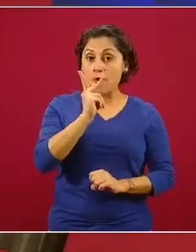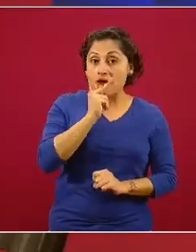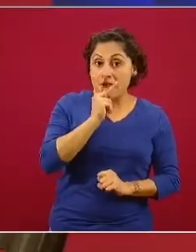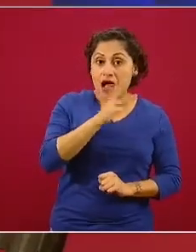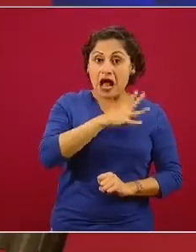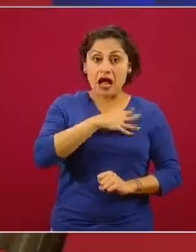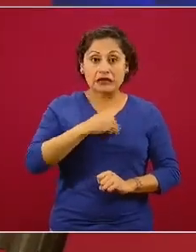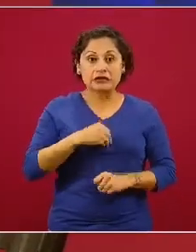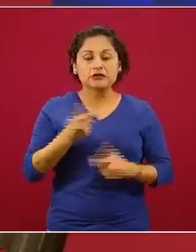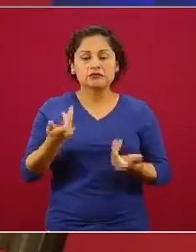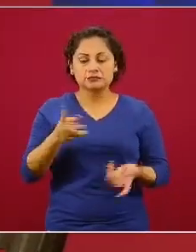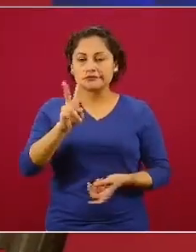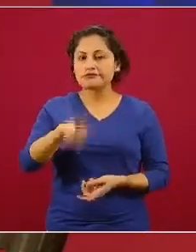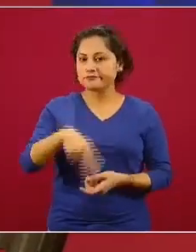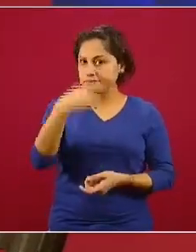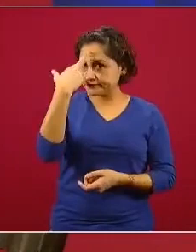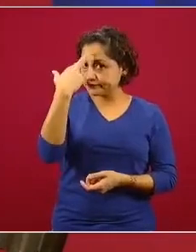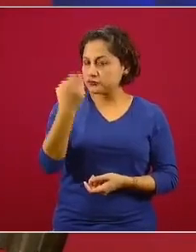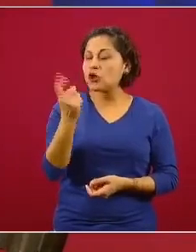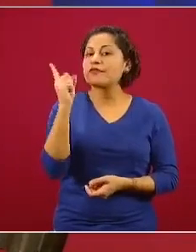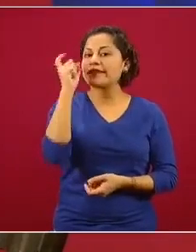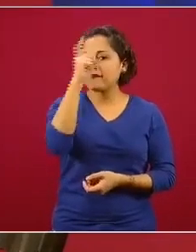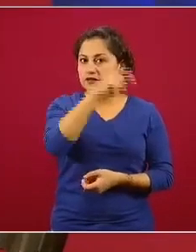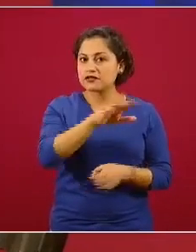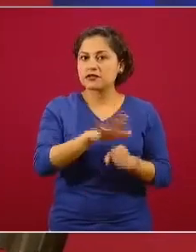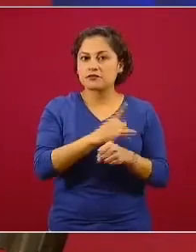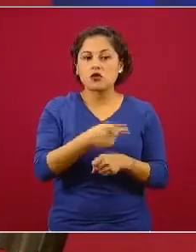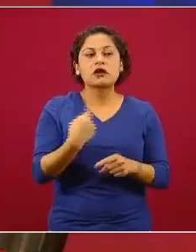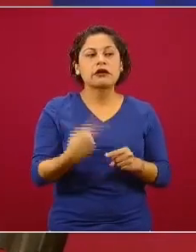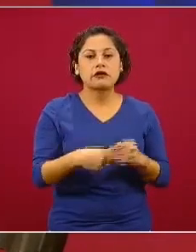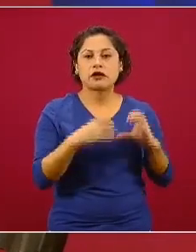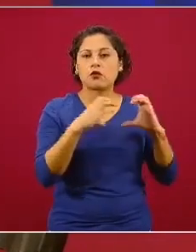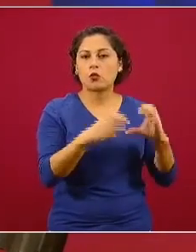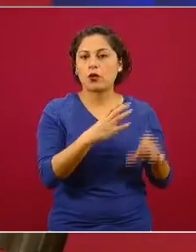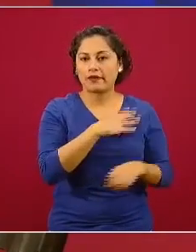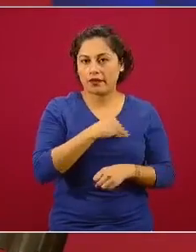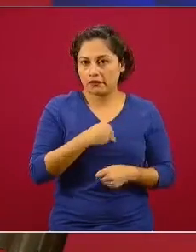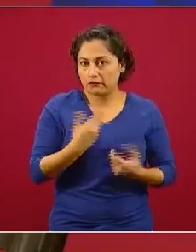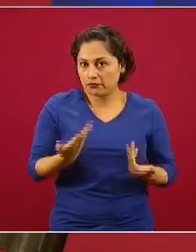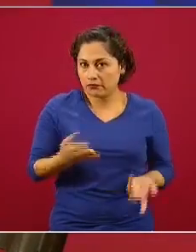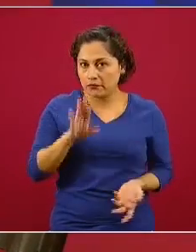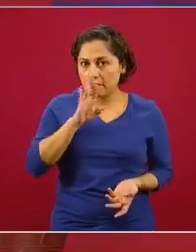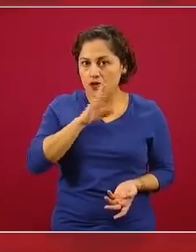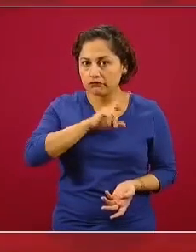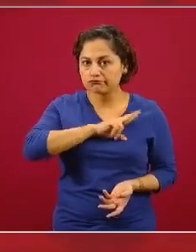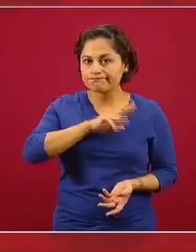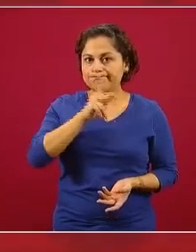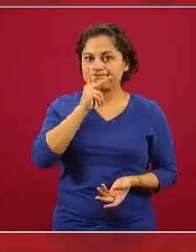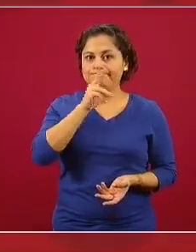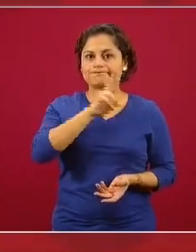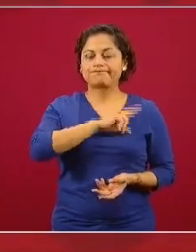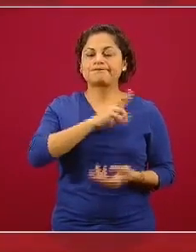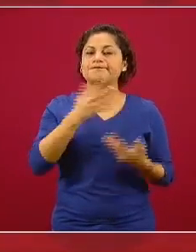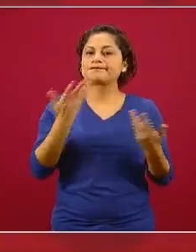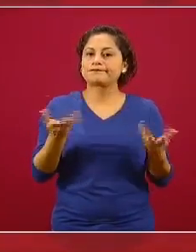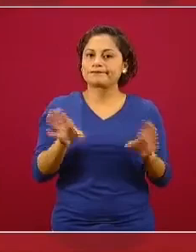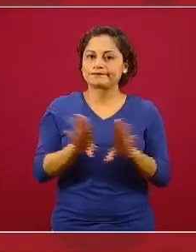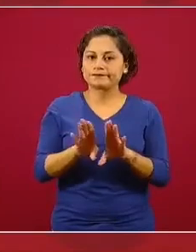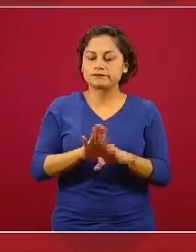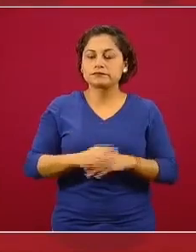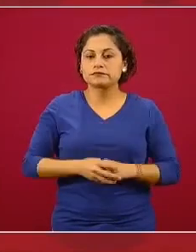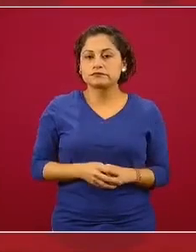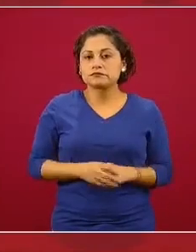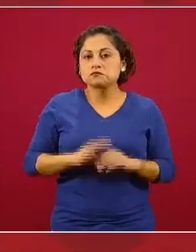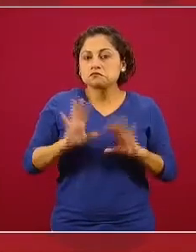no hay manera de dejar al hijo con un pariente, con un vecino. No creo que sea insalvable. Yo